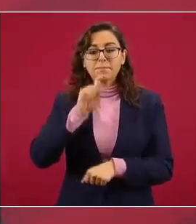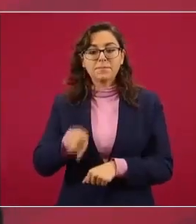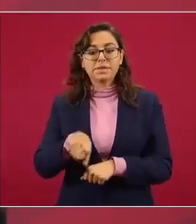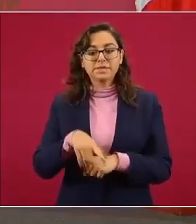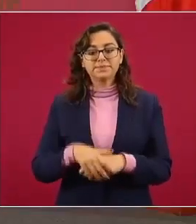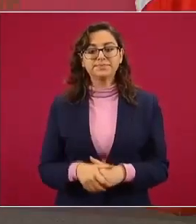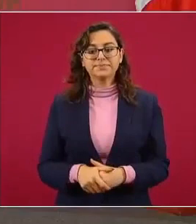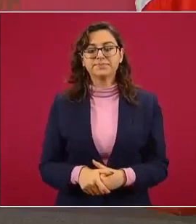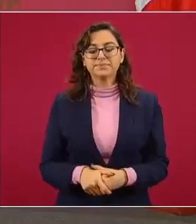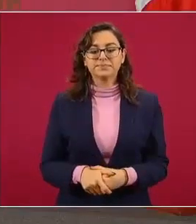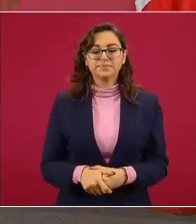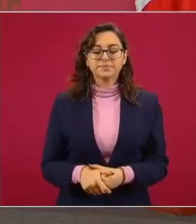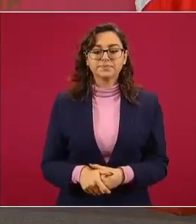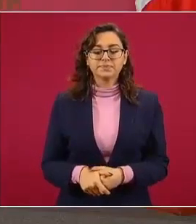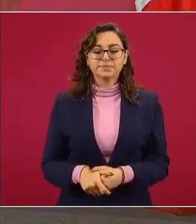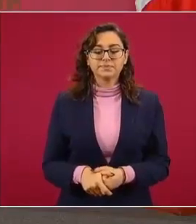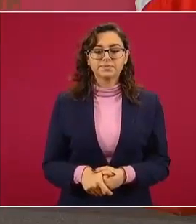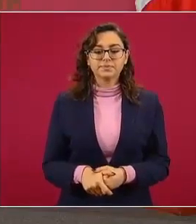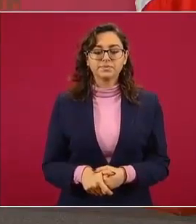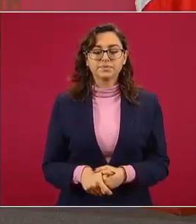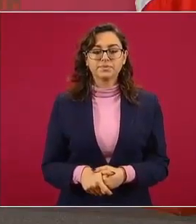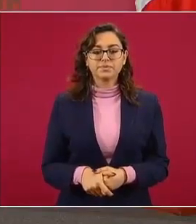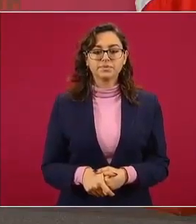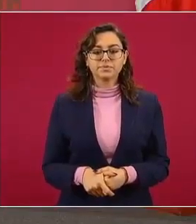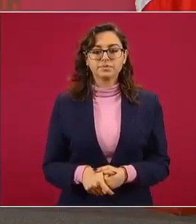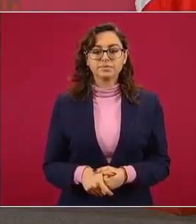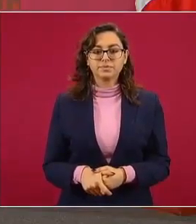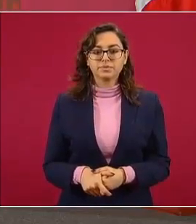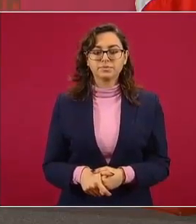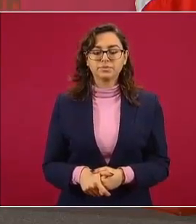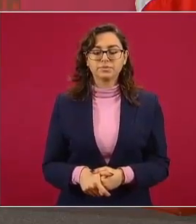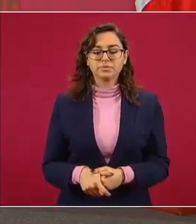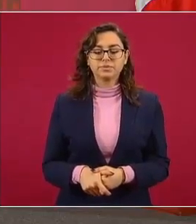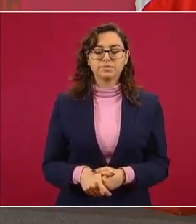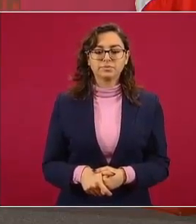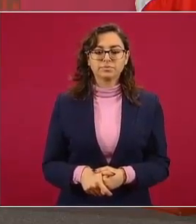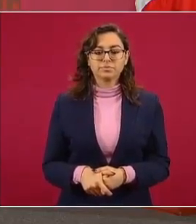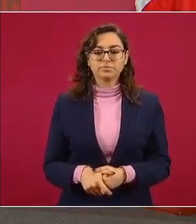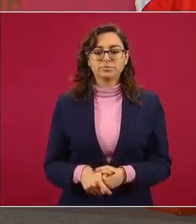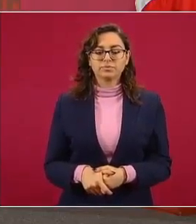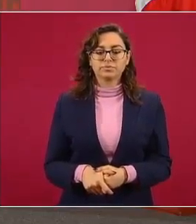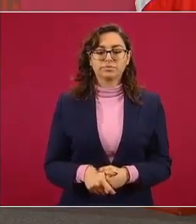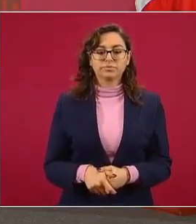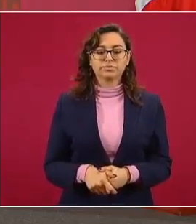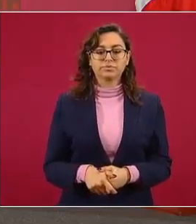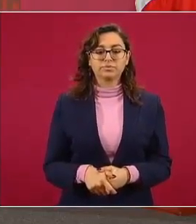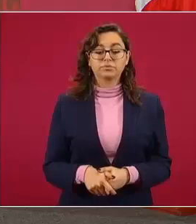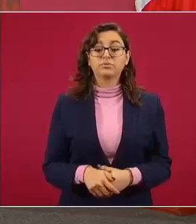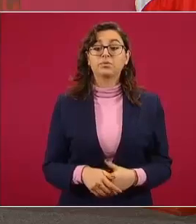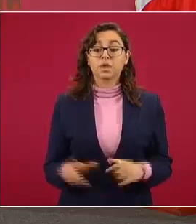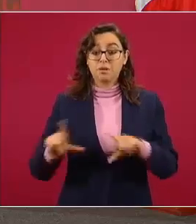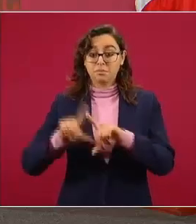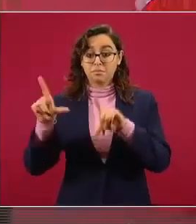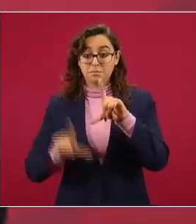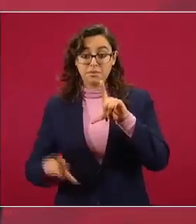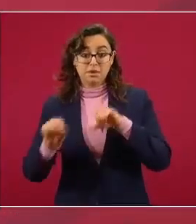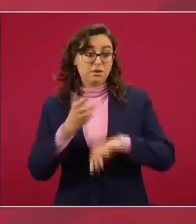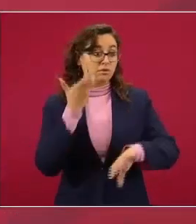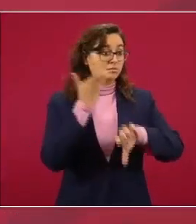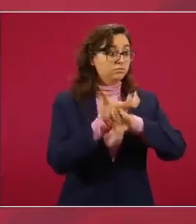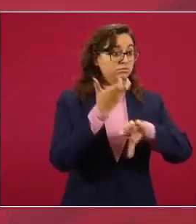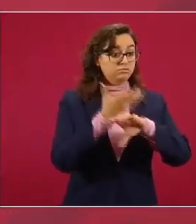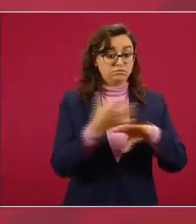en reconocimiento a la sólida asociación institucional entre México y Estados Unidos